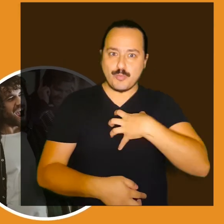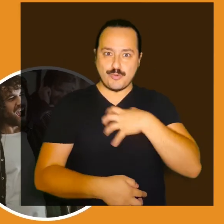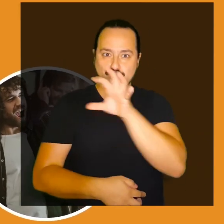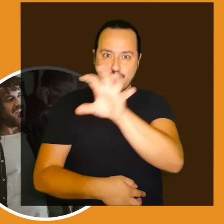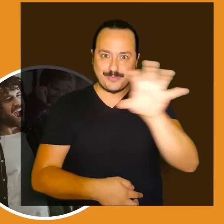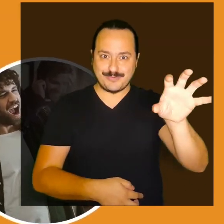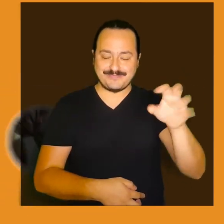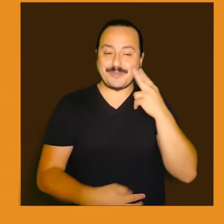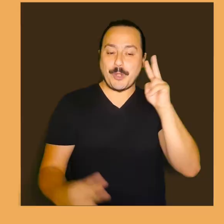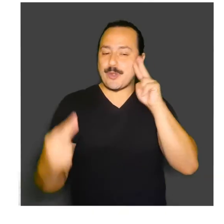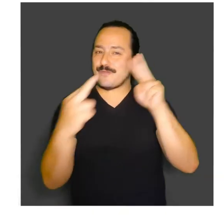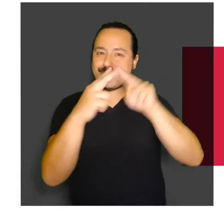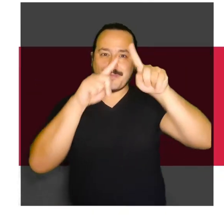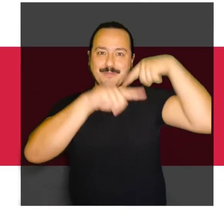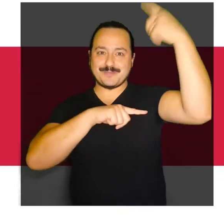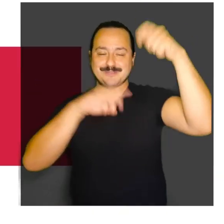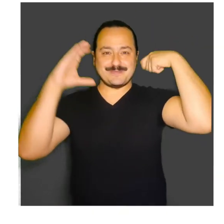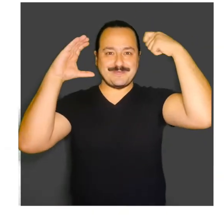vemos en otro video!